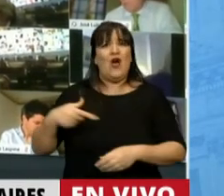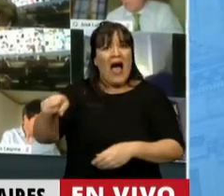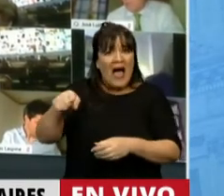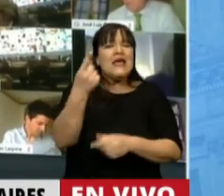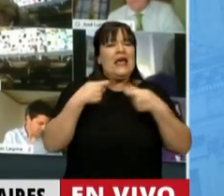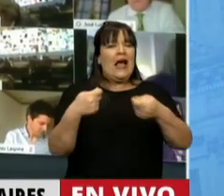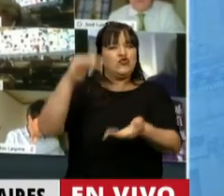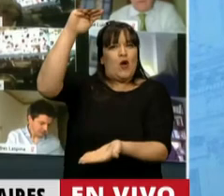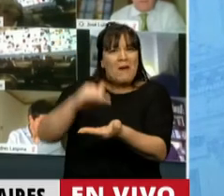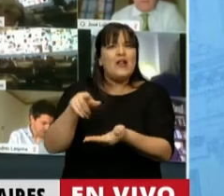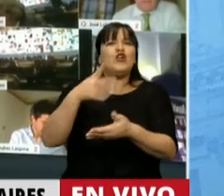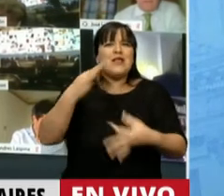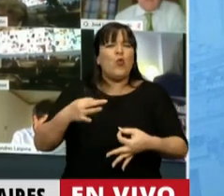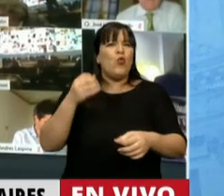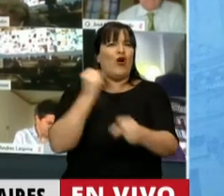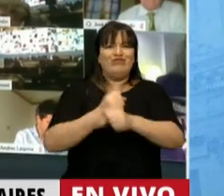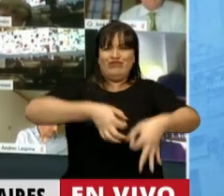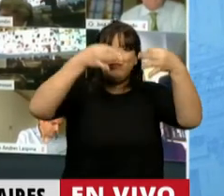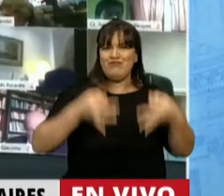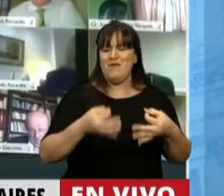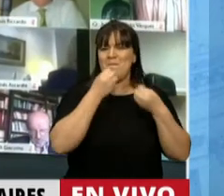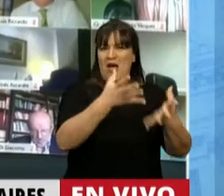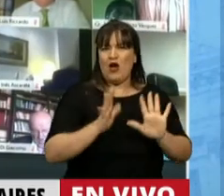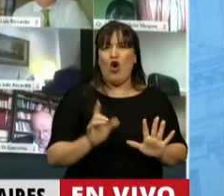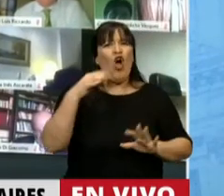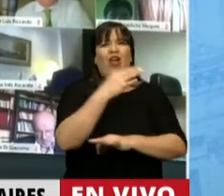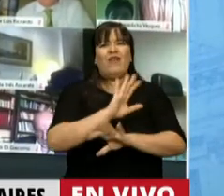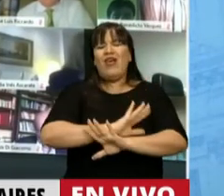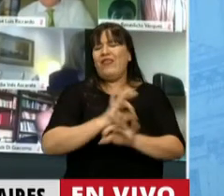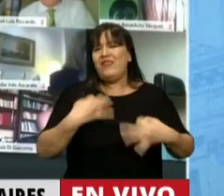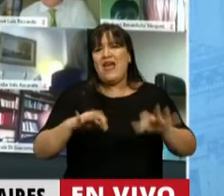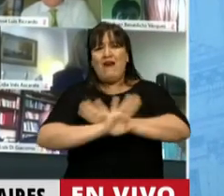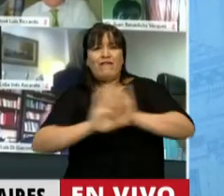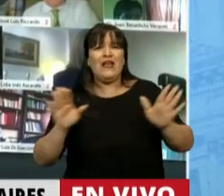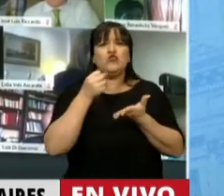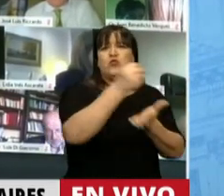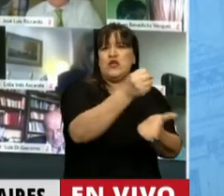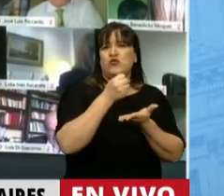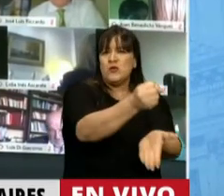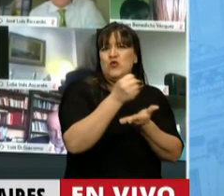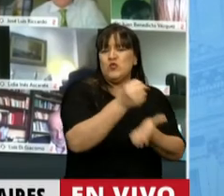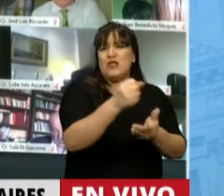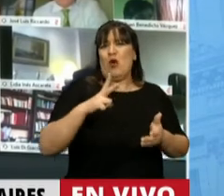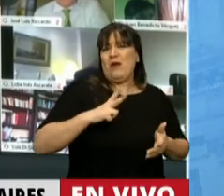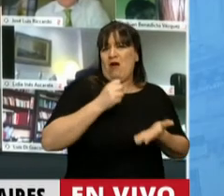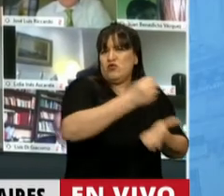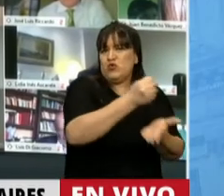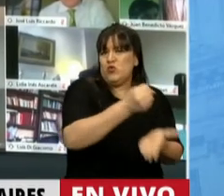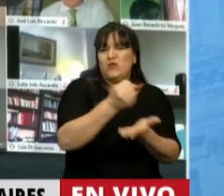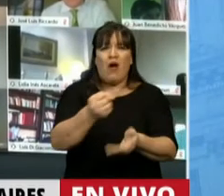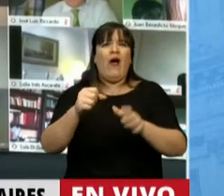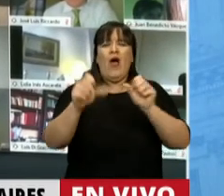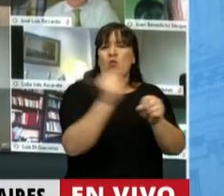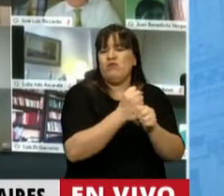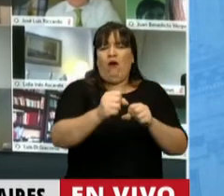menos y va a ser mucho más eficiente. Hay que terminar con este festival de subsidios a las patronales de todo tipo que se votan